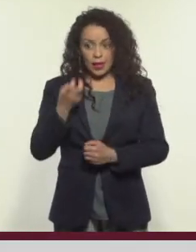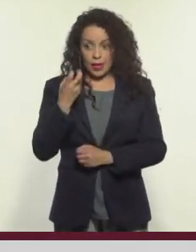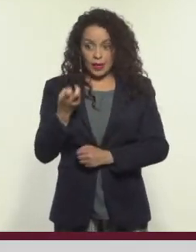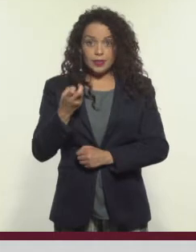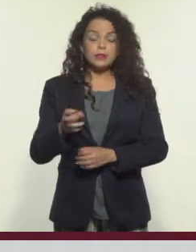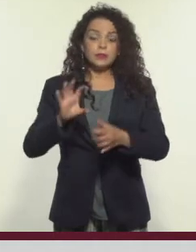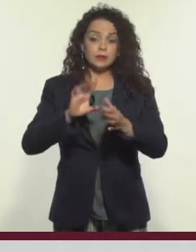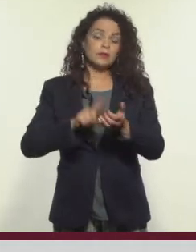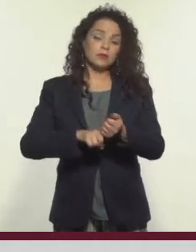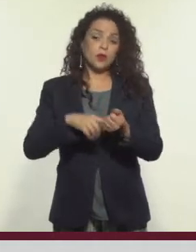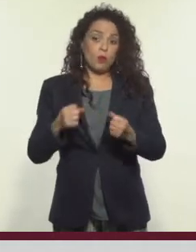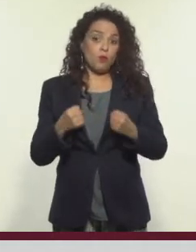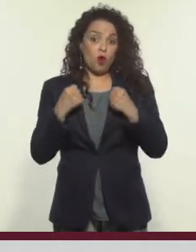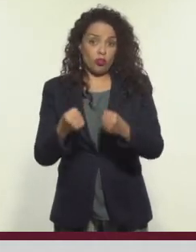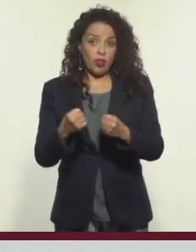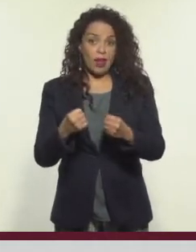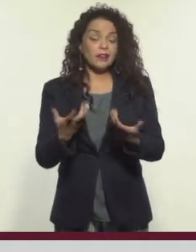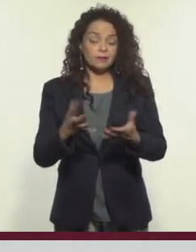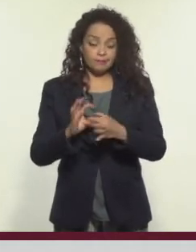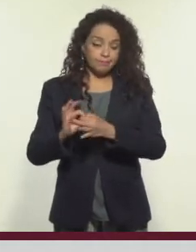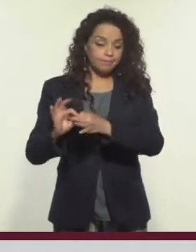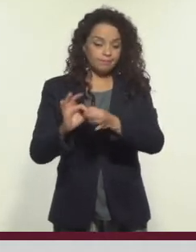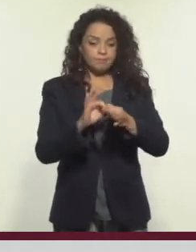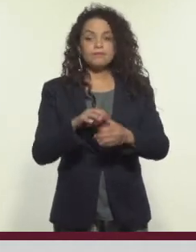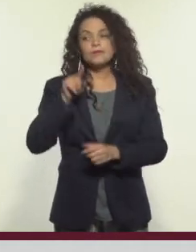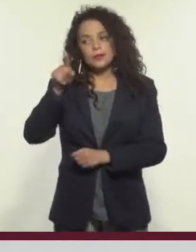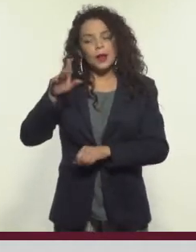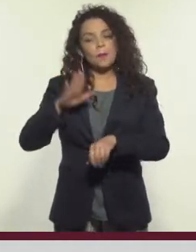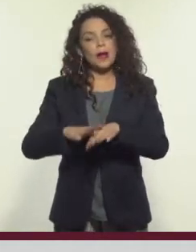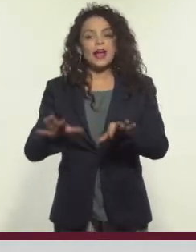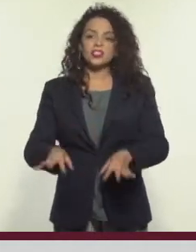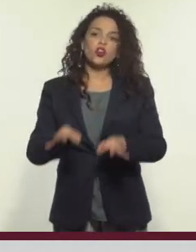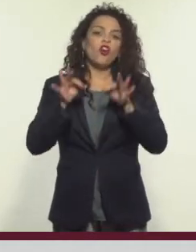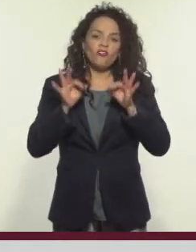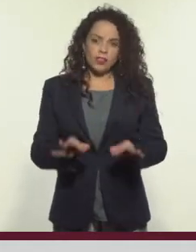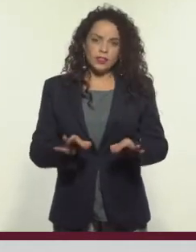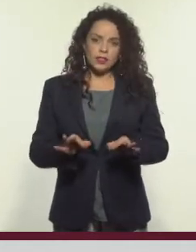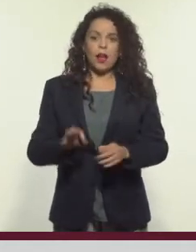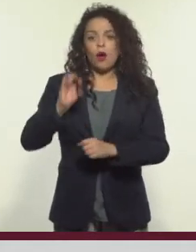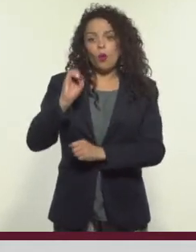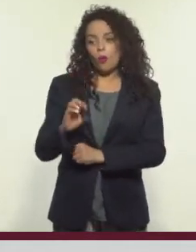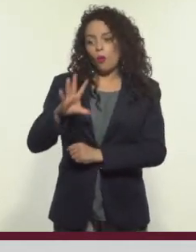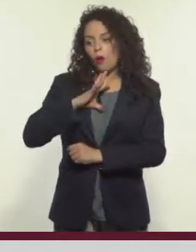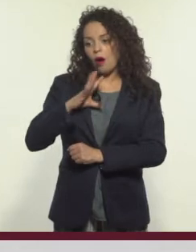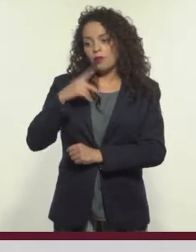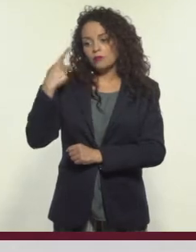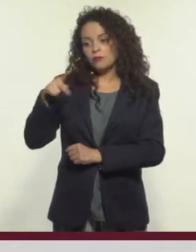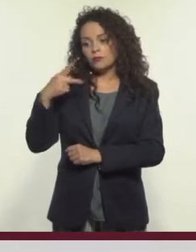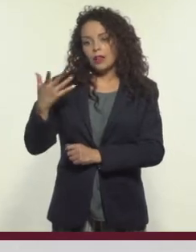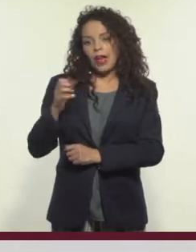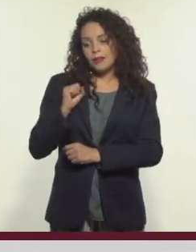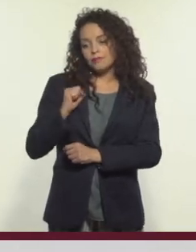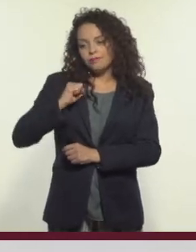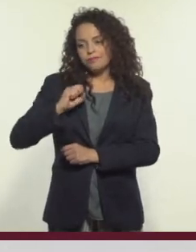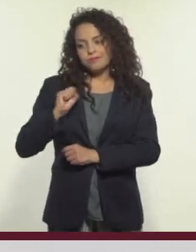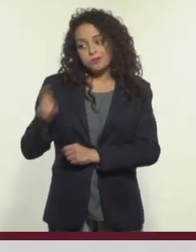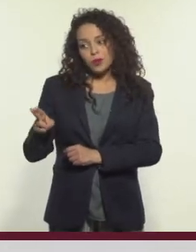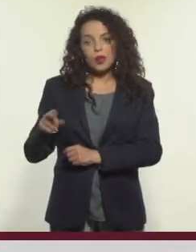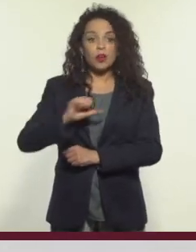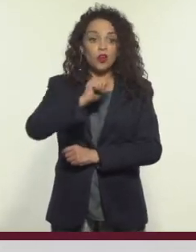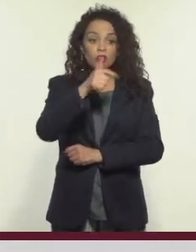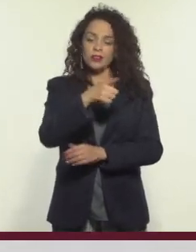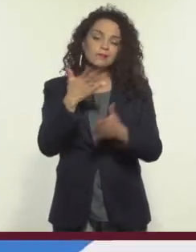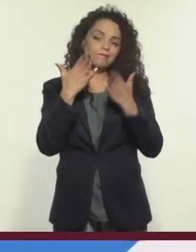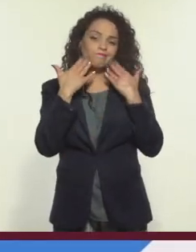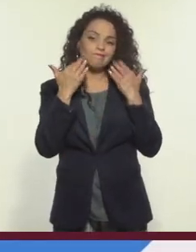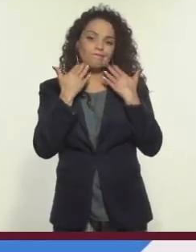por su infraestructura y relaciones de poder, tienden a ser tomadas como oficiales. O bueno, cuentan con cierto prestigio que los anteriores no